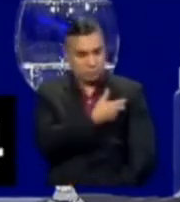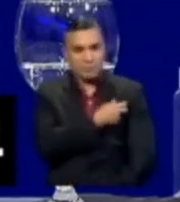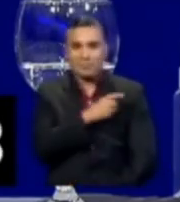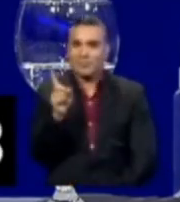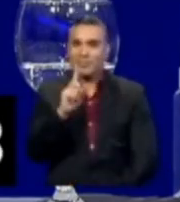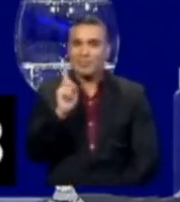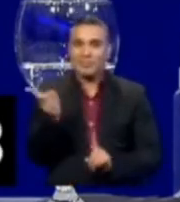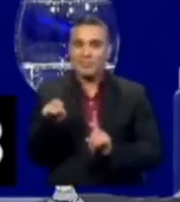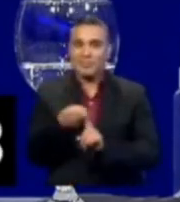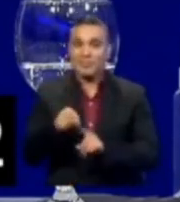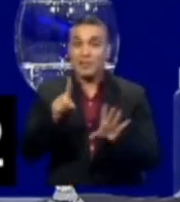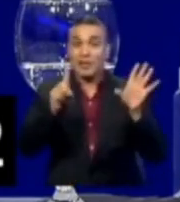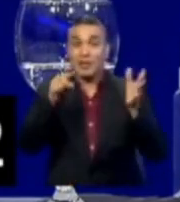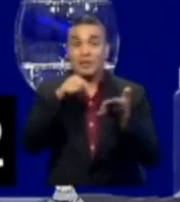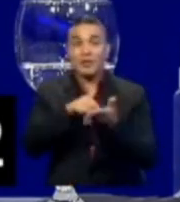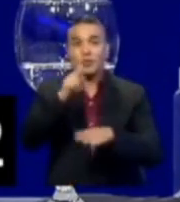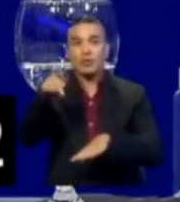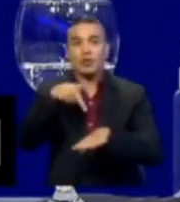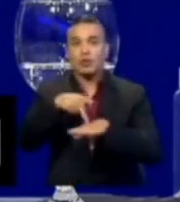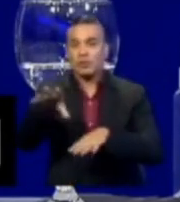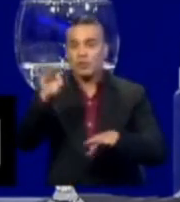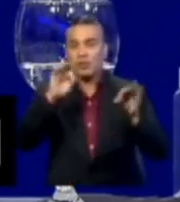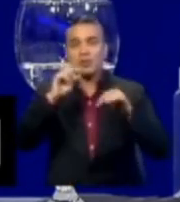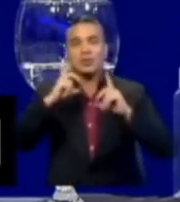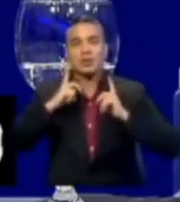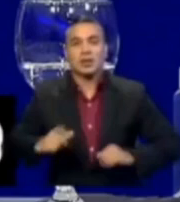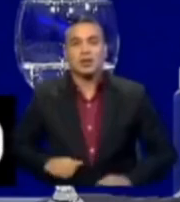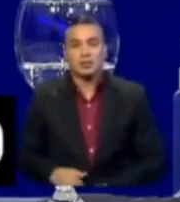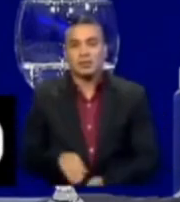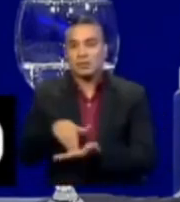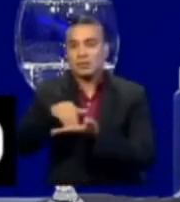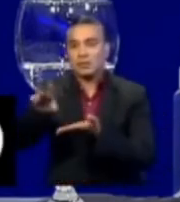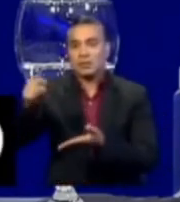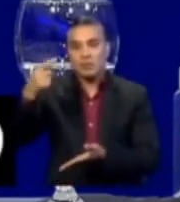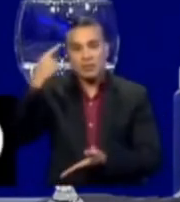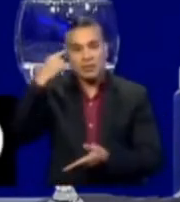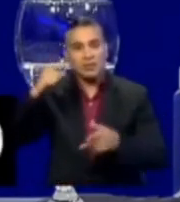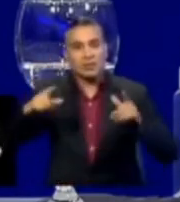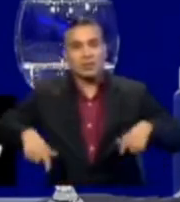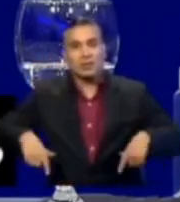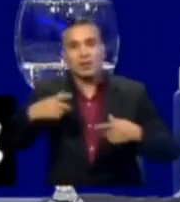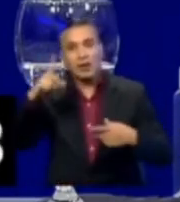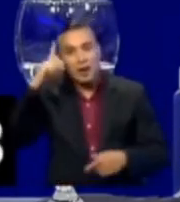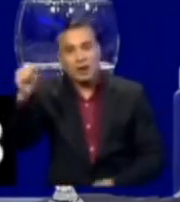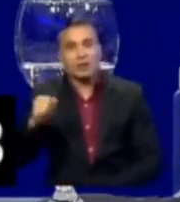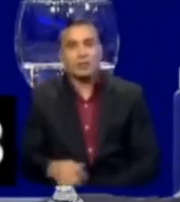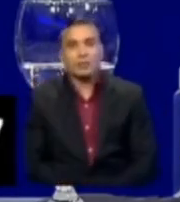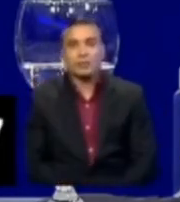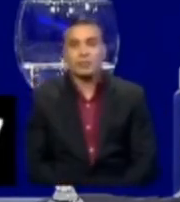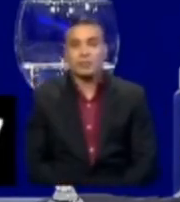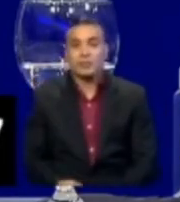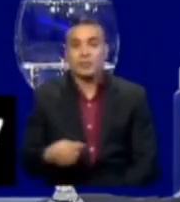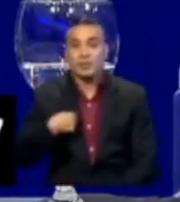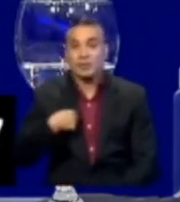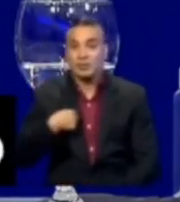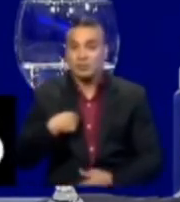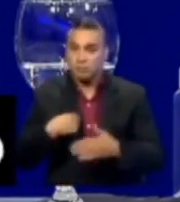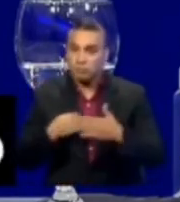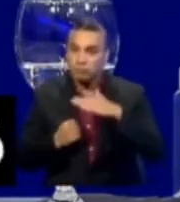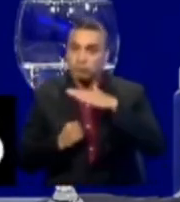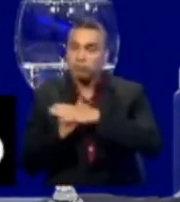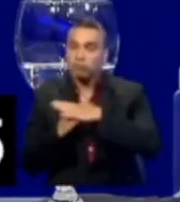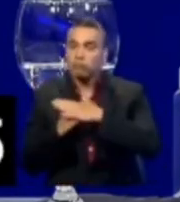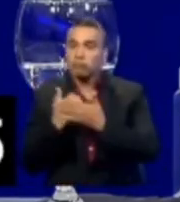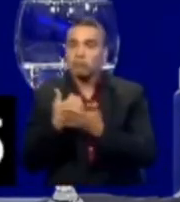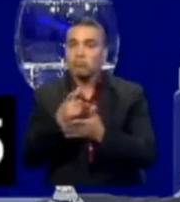Tenemos que reincorporar a 6 mil profesionales de la salud despedidos en el gobierno de Moreno y Lazo. Tenemos que dotar de estabilidad a quienes